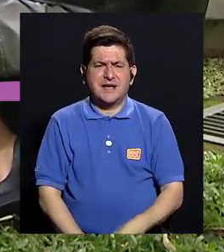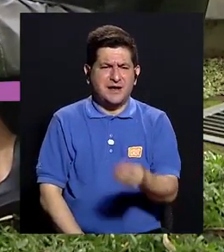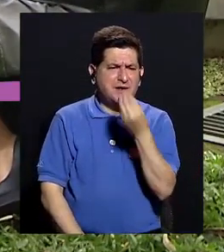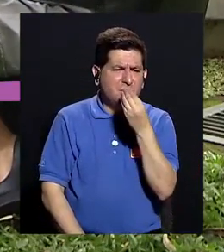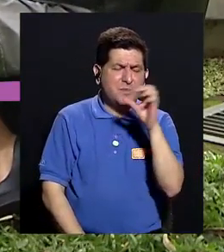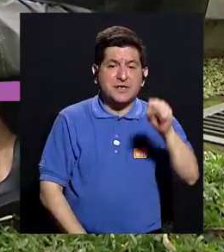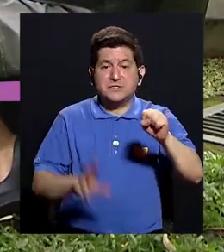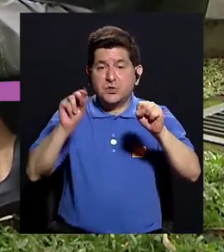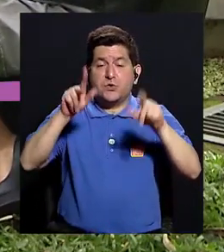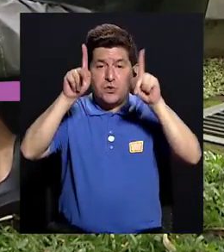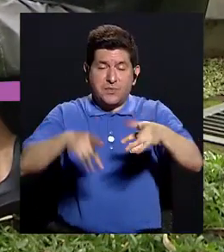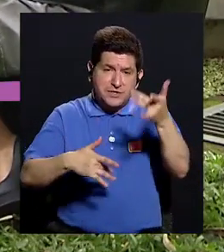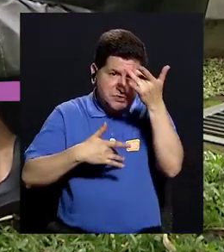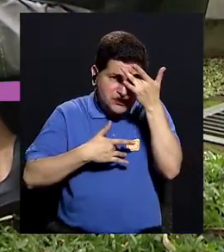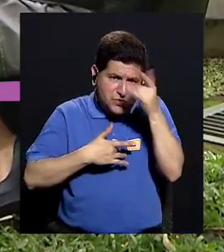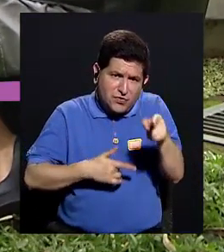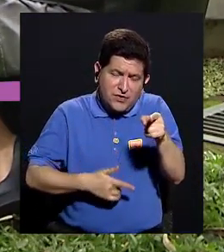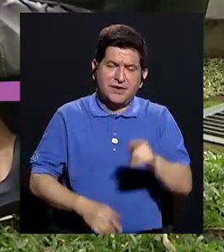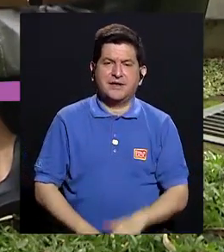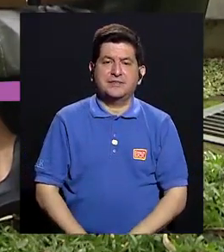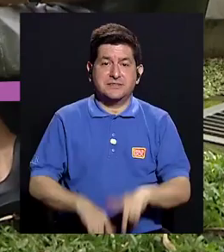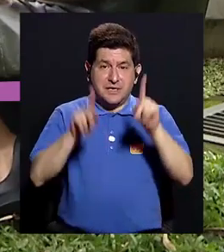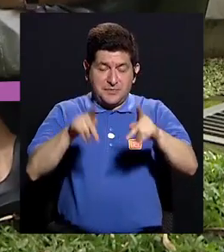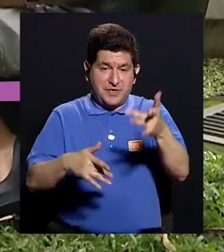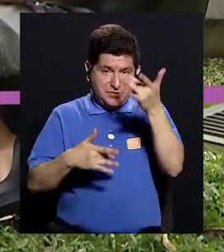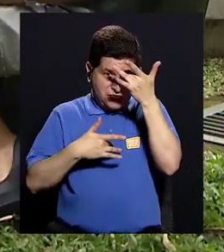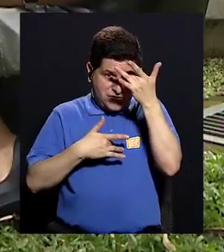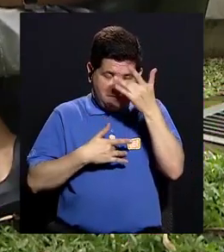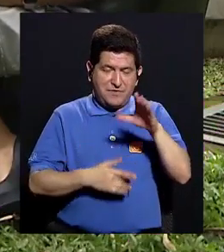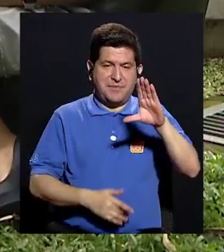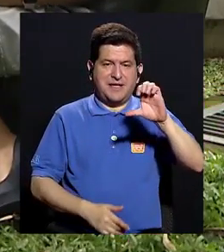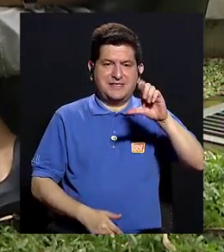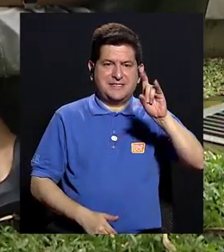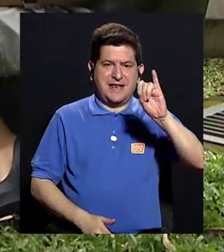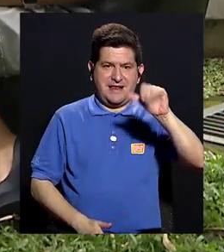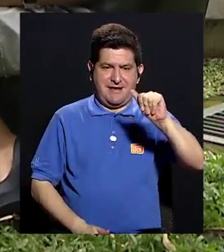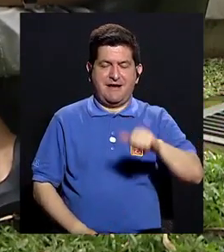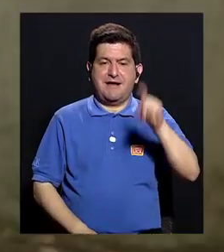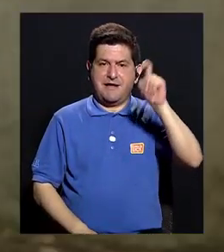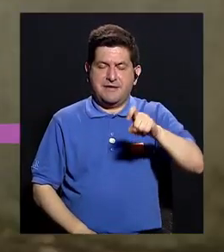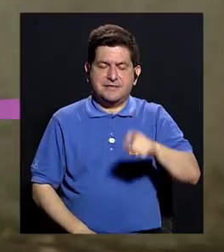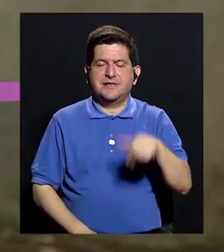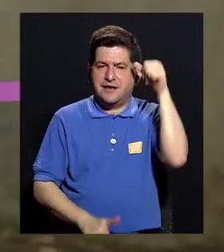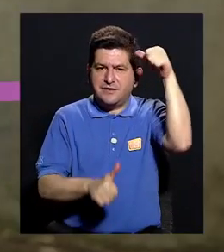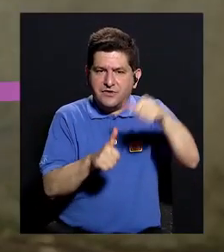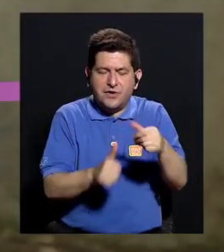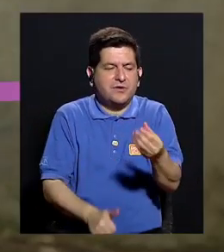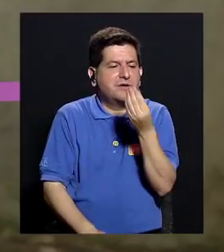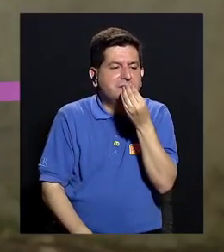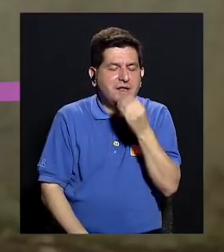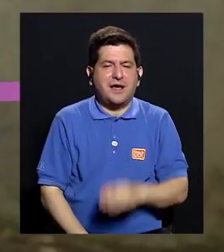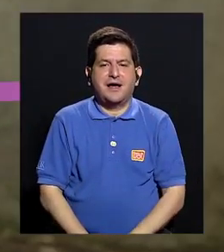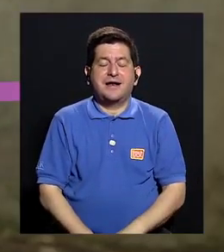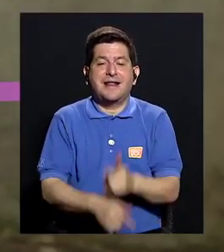consumir las personas con enfermedad celíaca. Ok, bueno, una persona con enfermedad celíaca es importante que tomar en cuenta que la alimentación, se habla de una